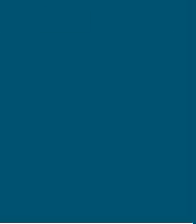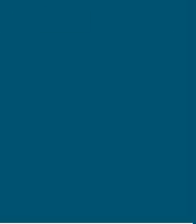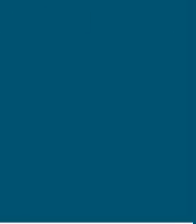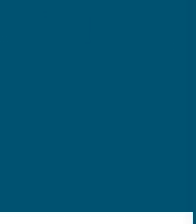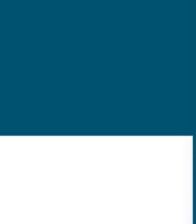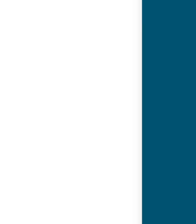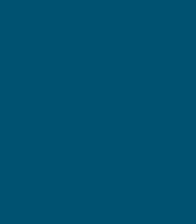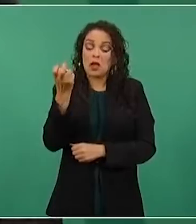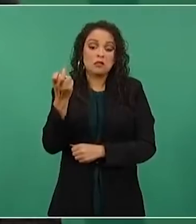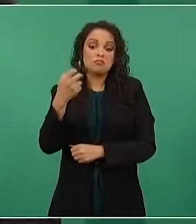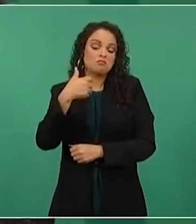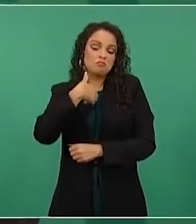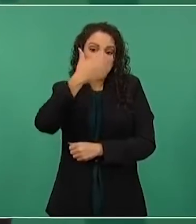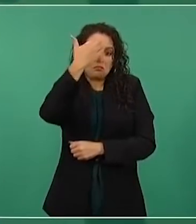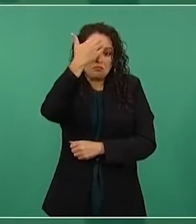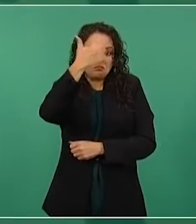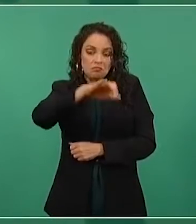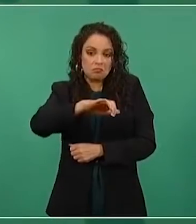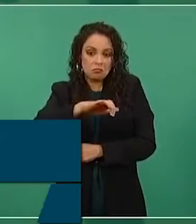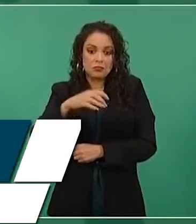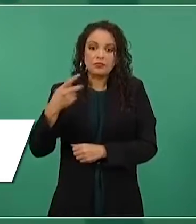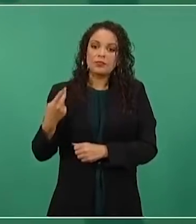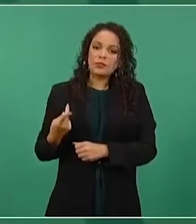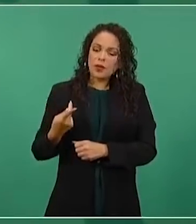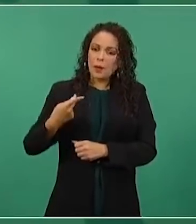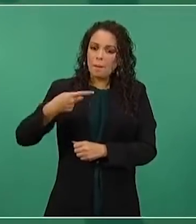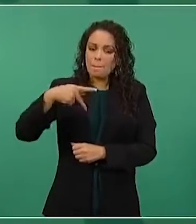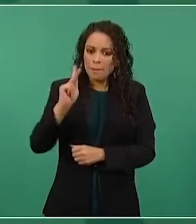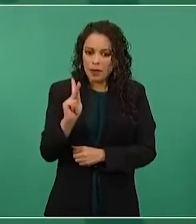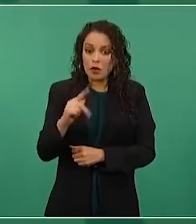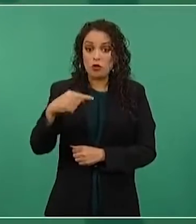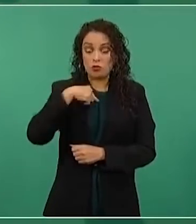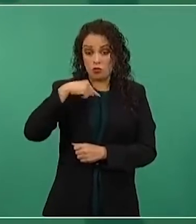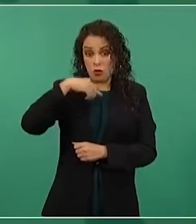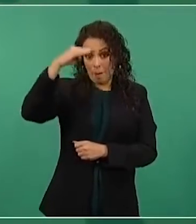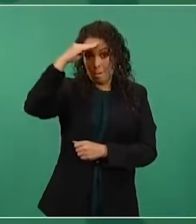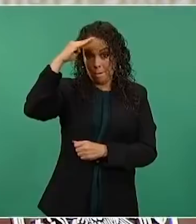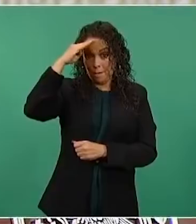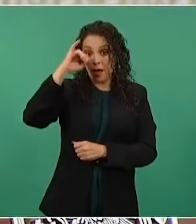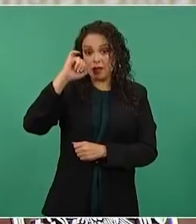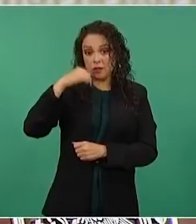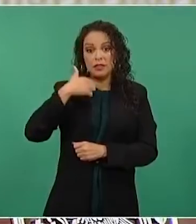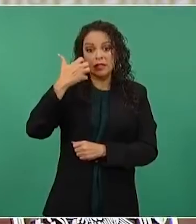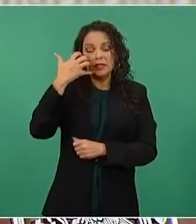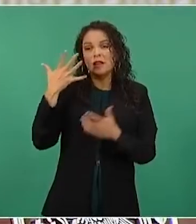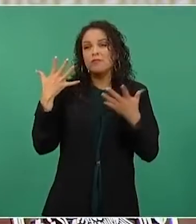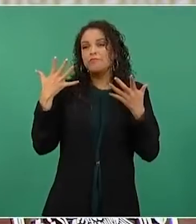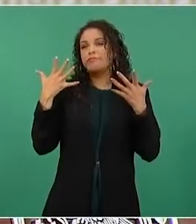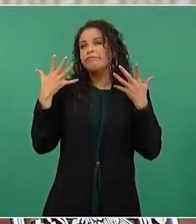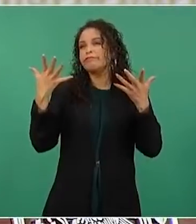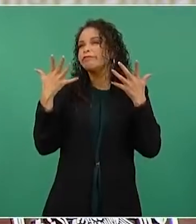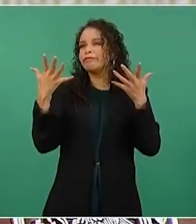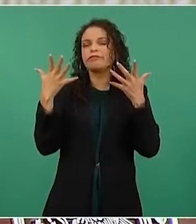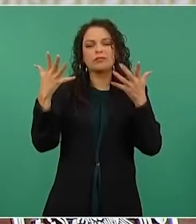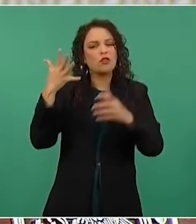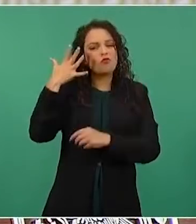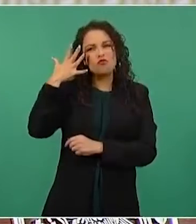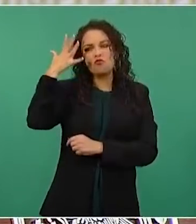Yo sí tengo como ideal, si hay